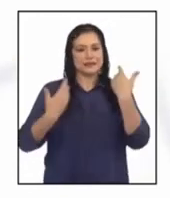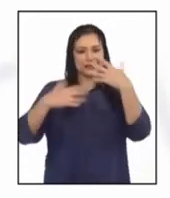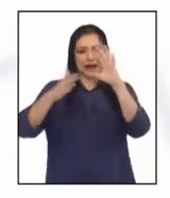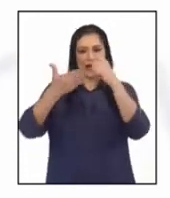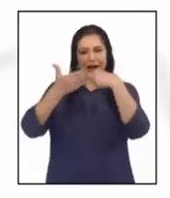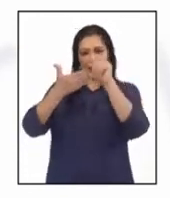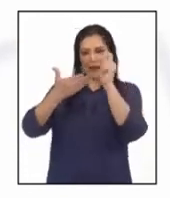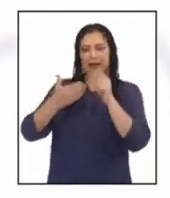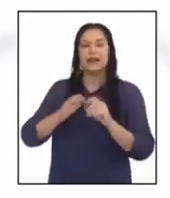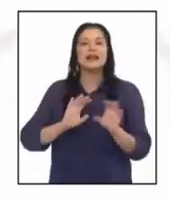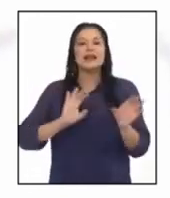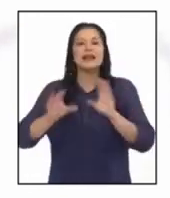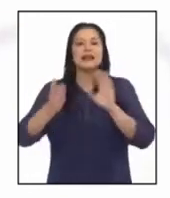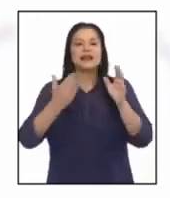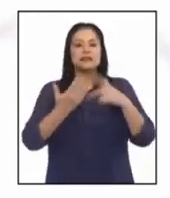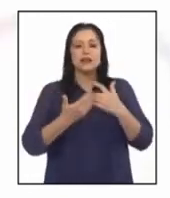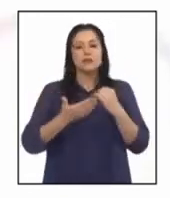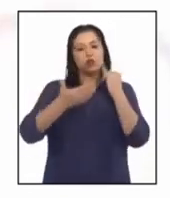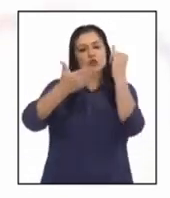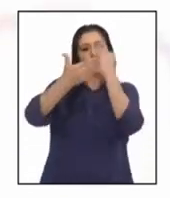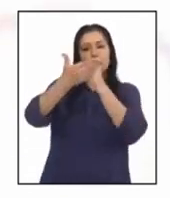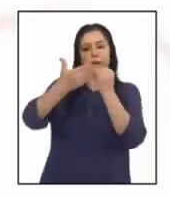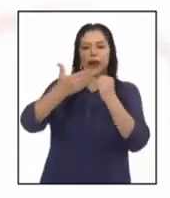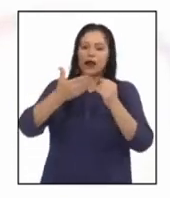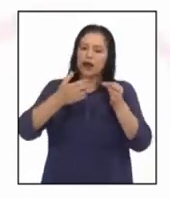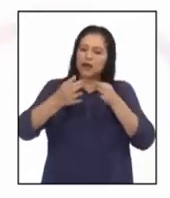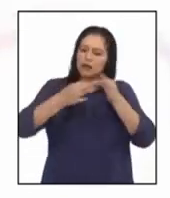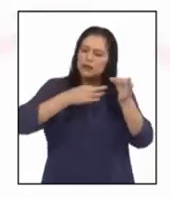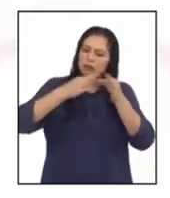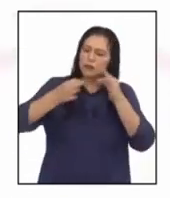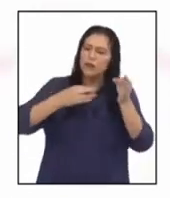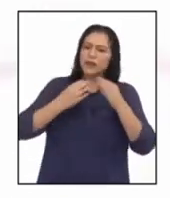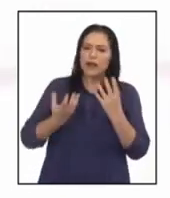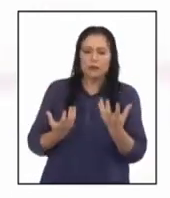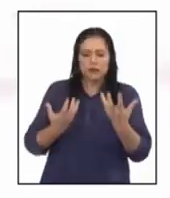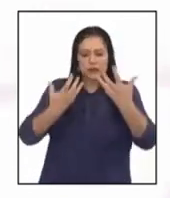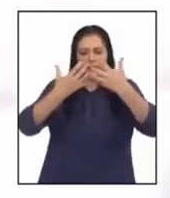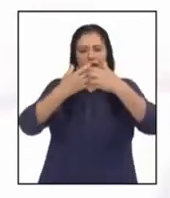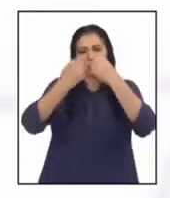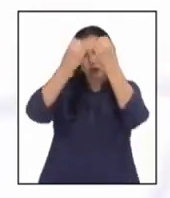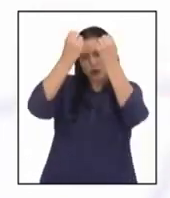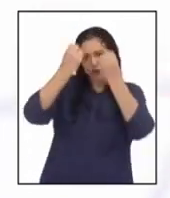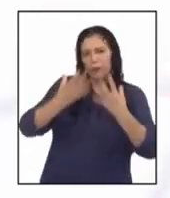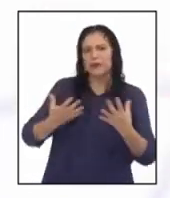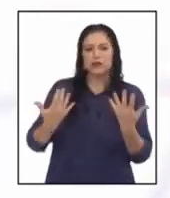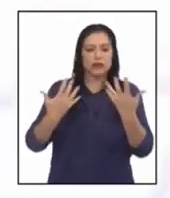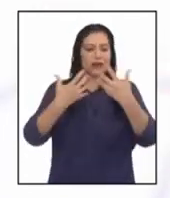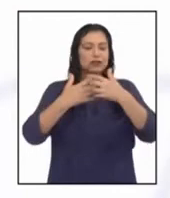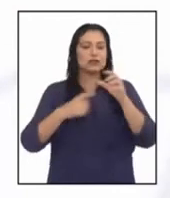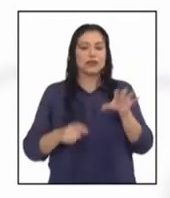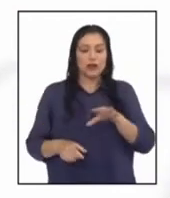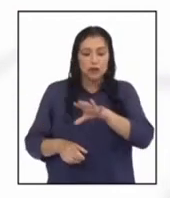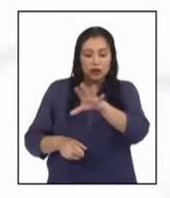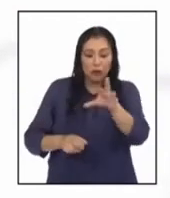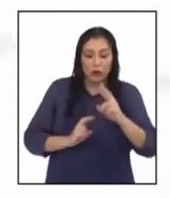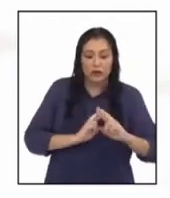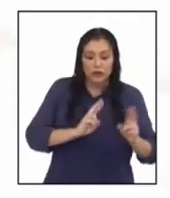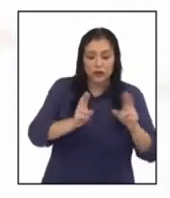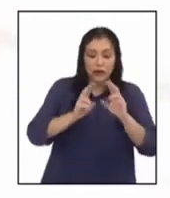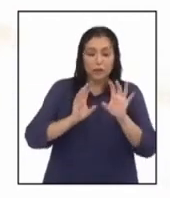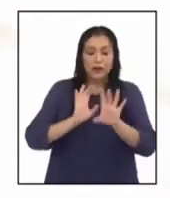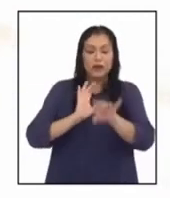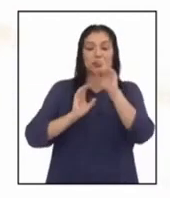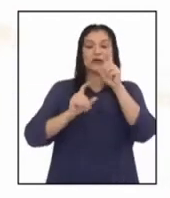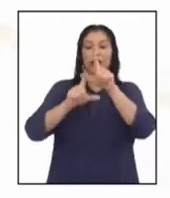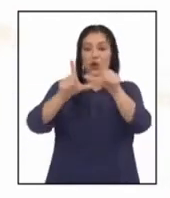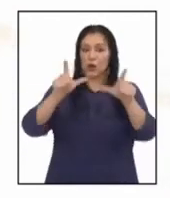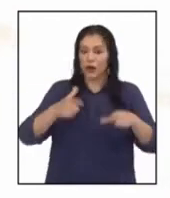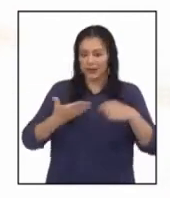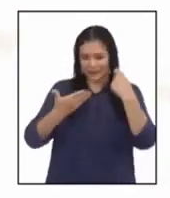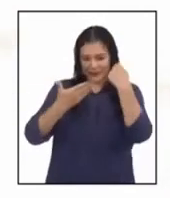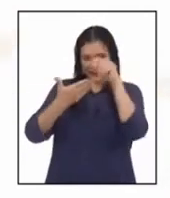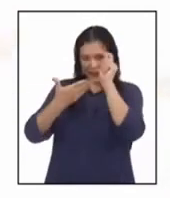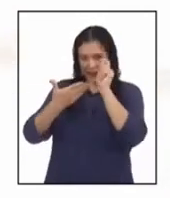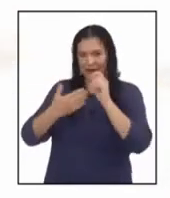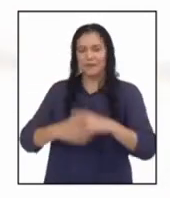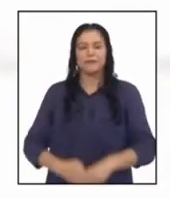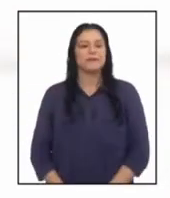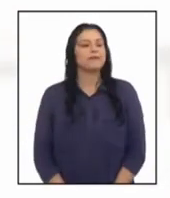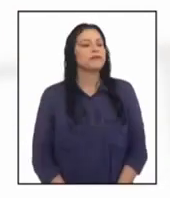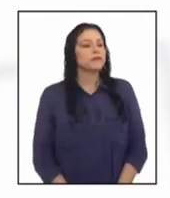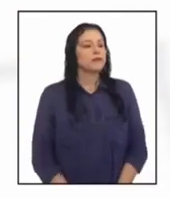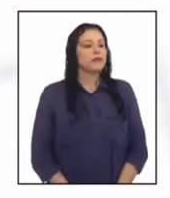Elaboramos un plano y leímos mapas a escala, integrando información relacionada con las cuencas para ubicar lugares. ¡Hecho!